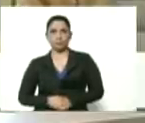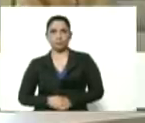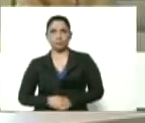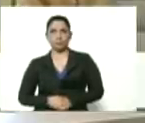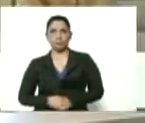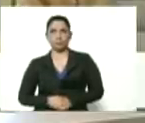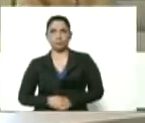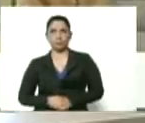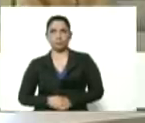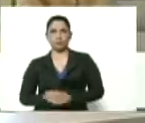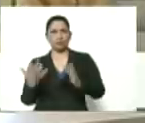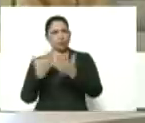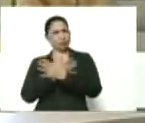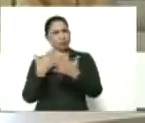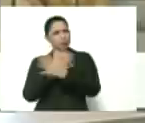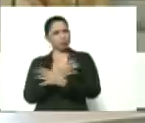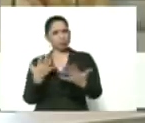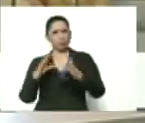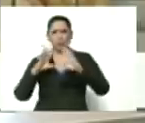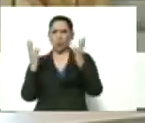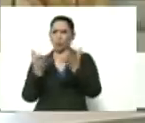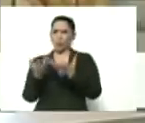Una contradicción en el mundo capitalista.